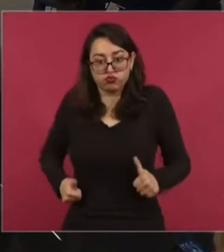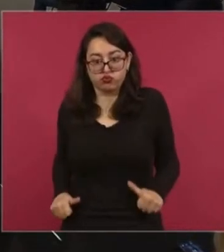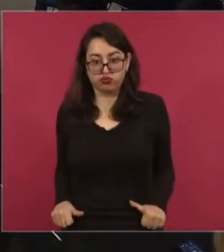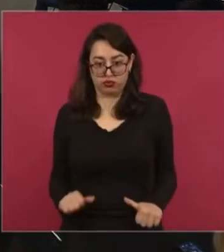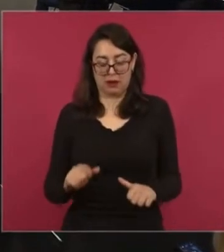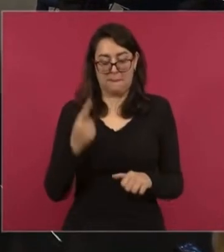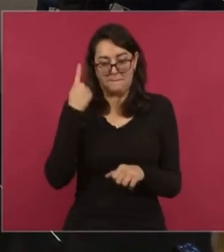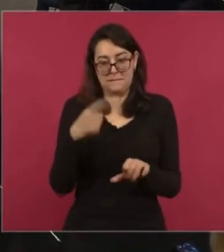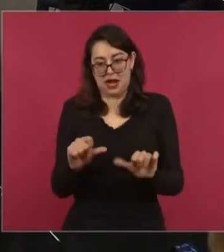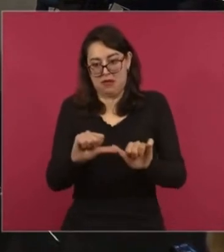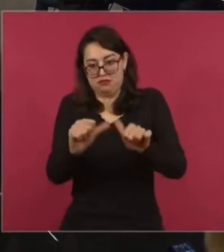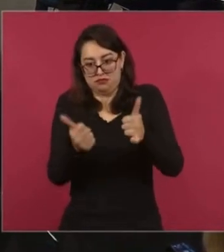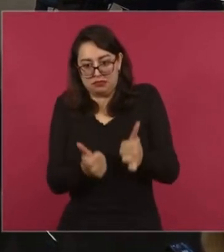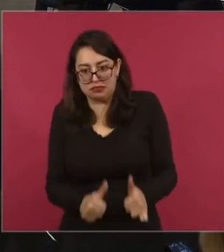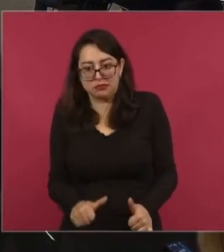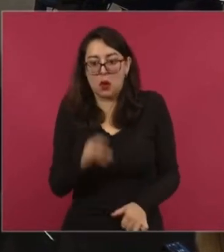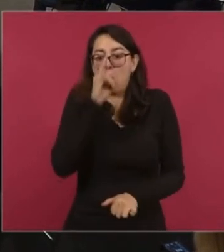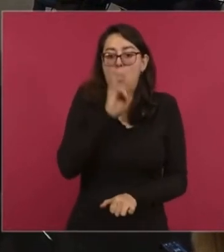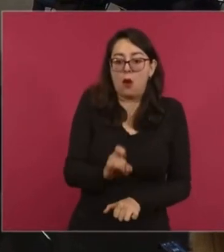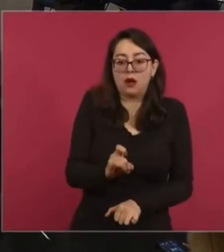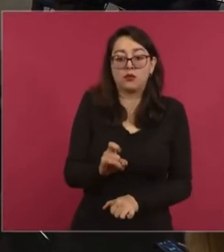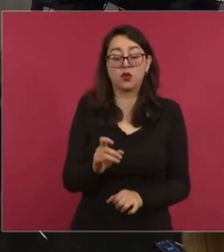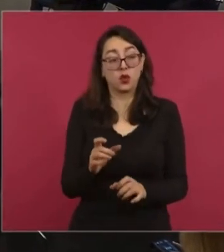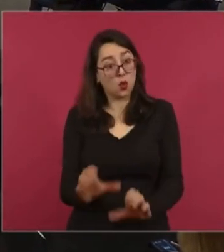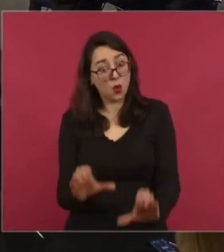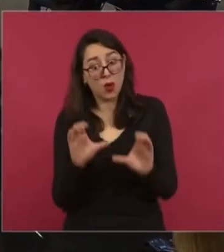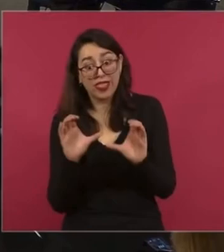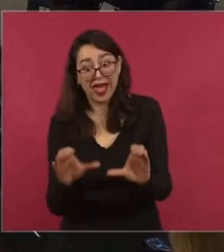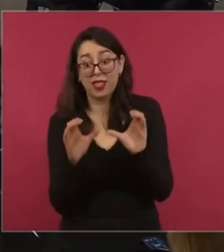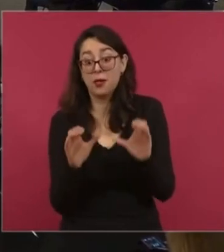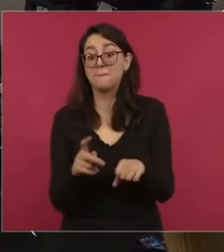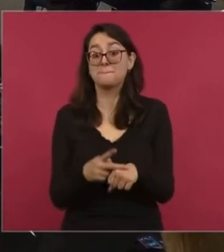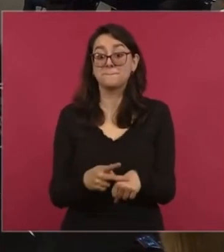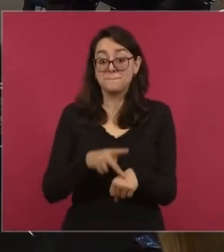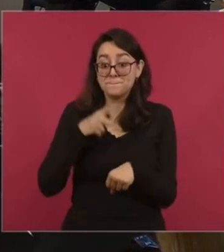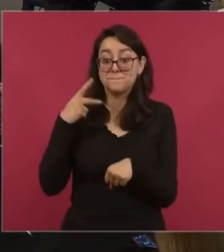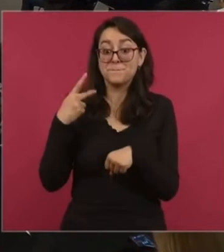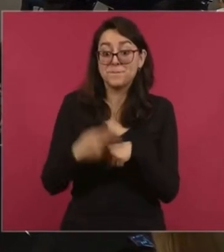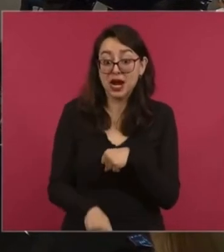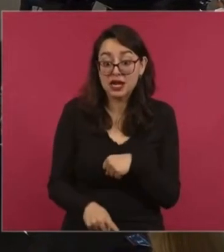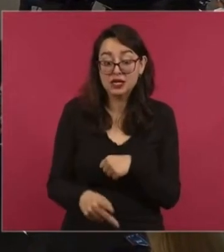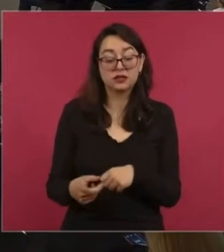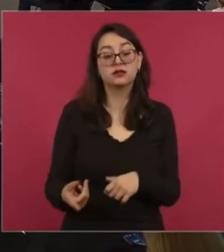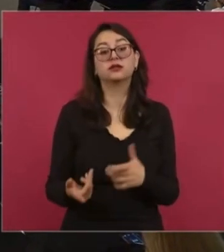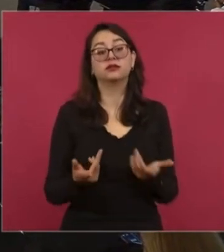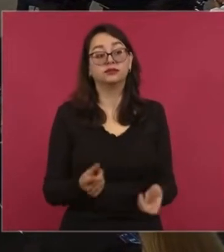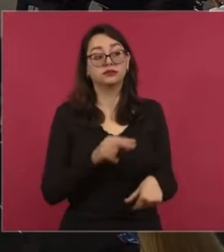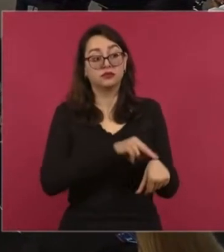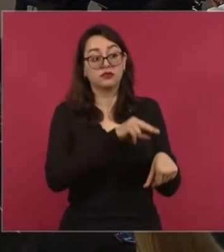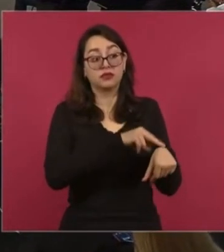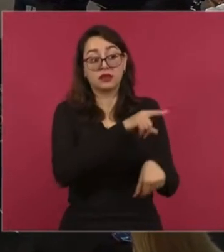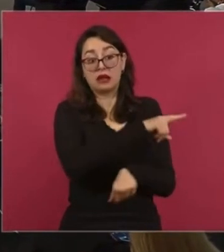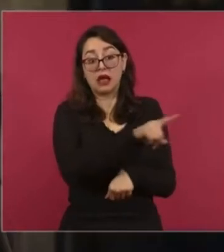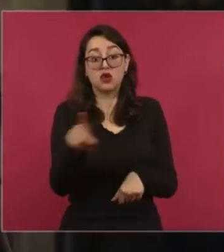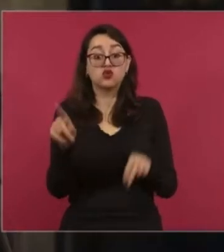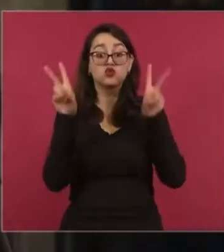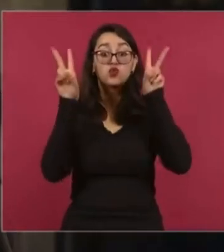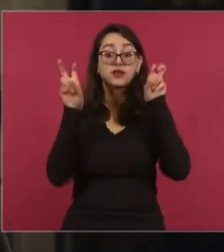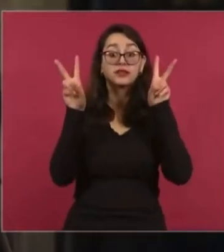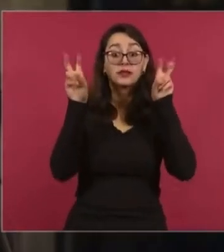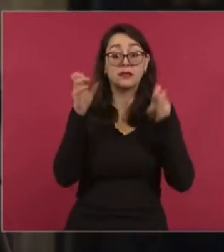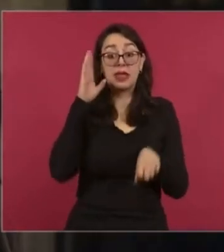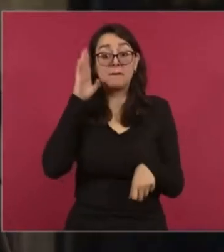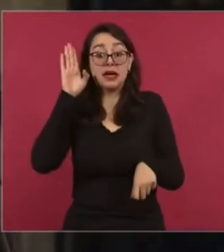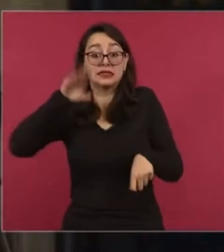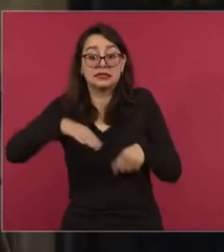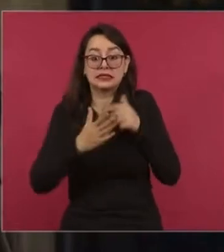en reiteradas ocasiones, de que es muy peligroso y que esa maestría no es válida. La Cámara de Diputados ya